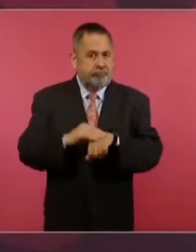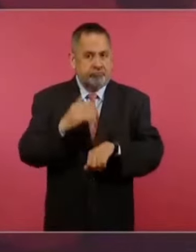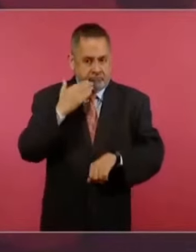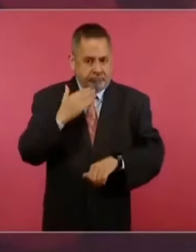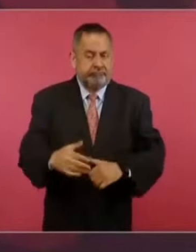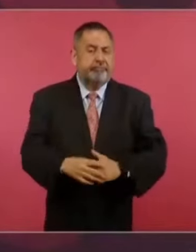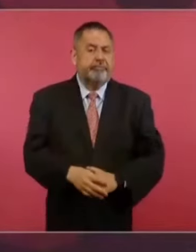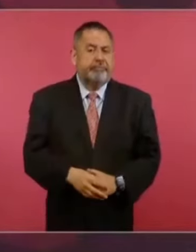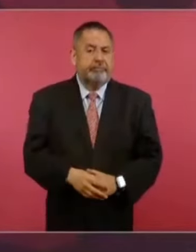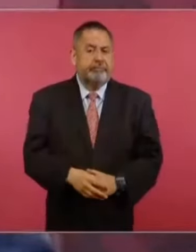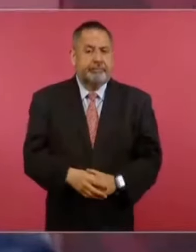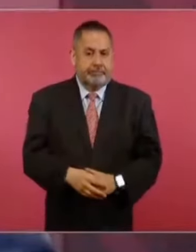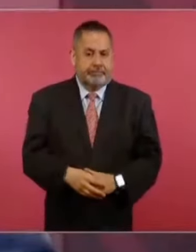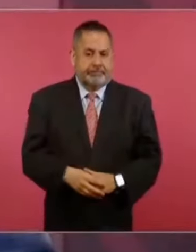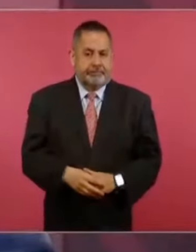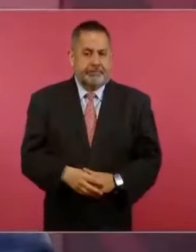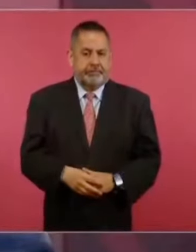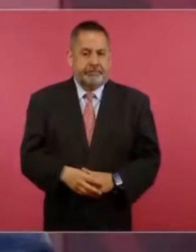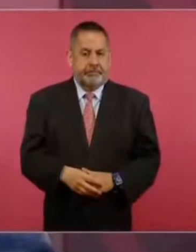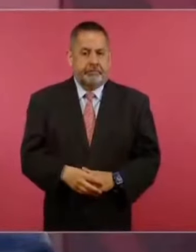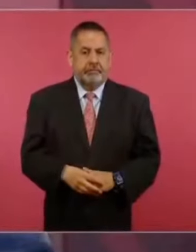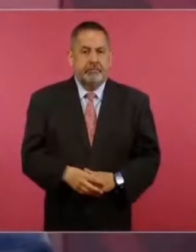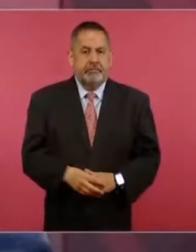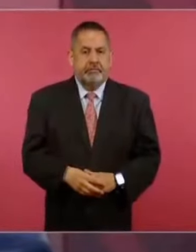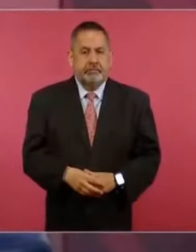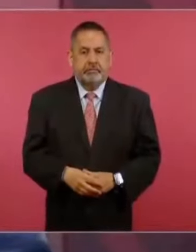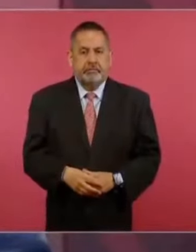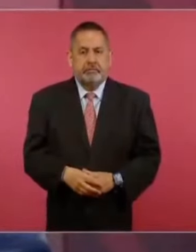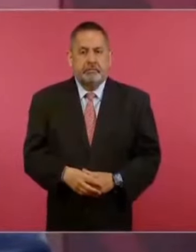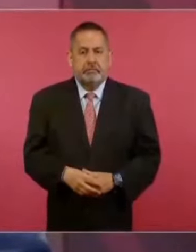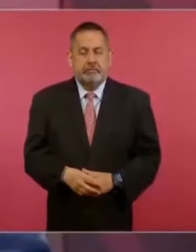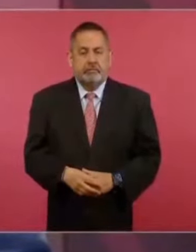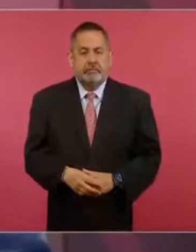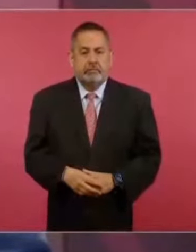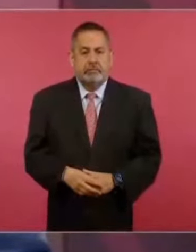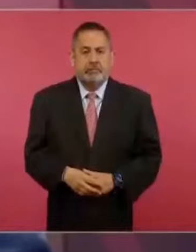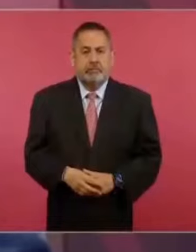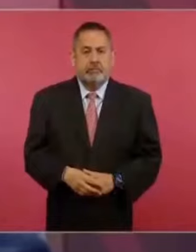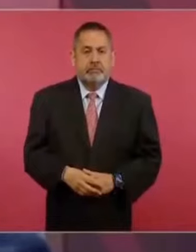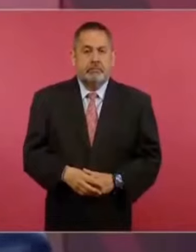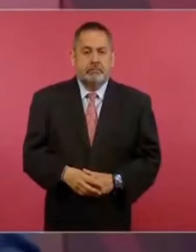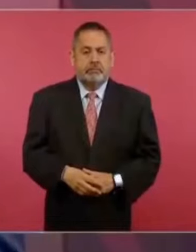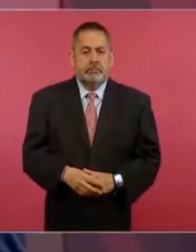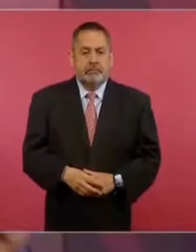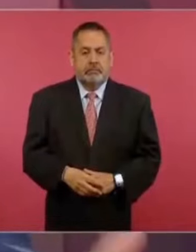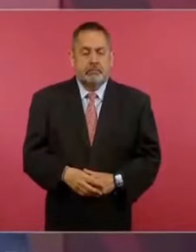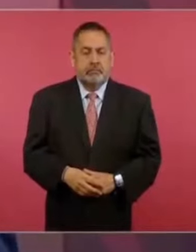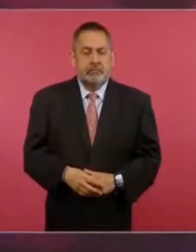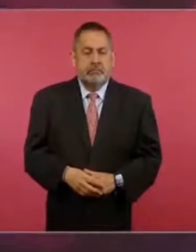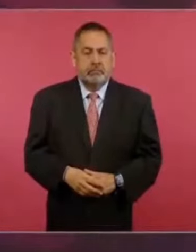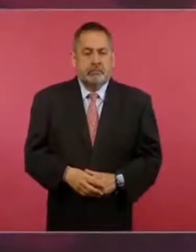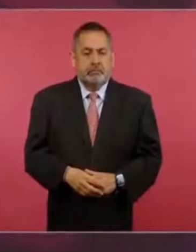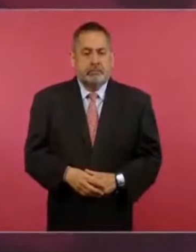no hay